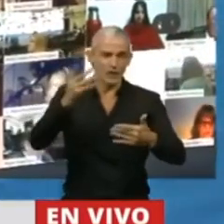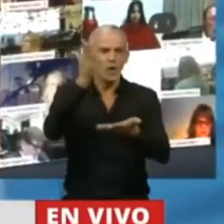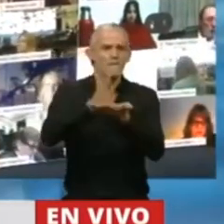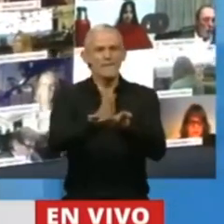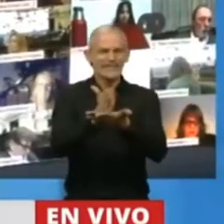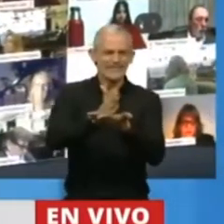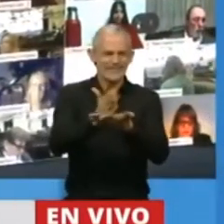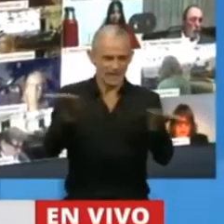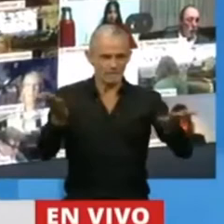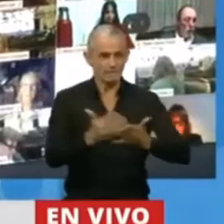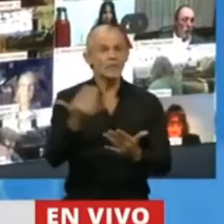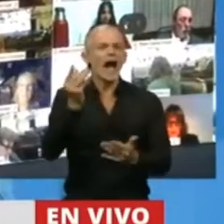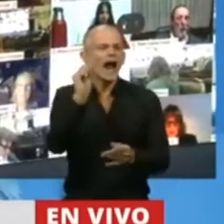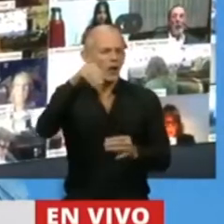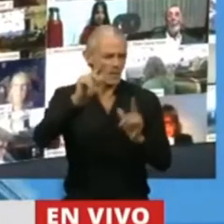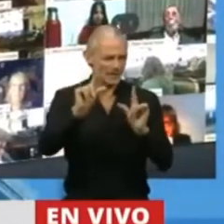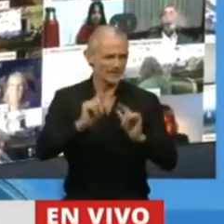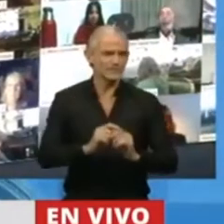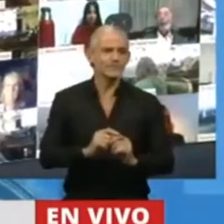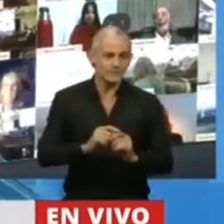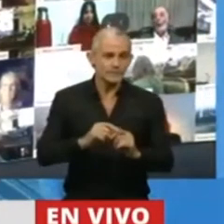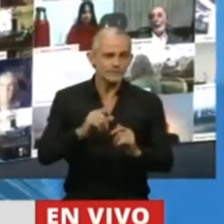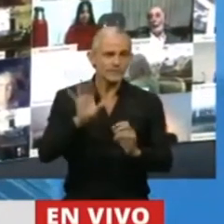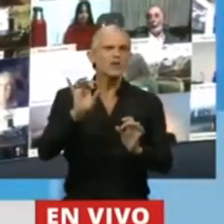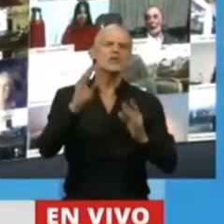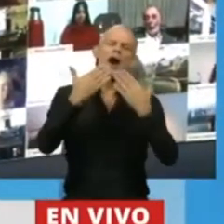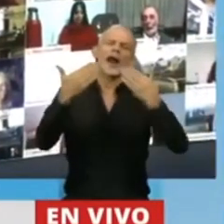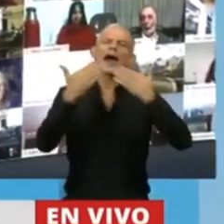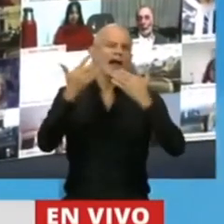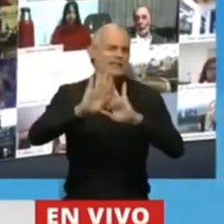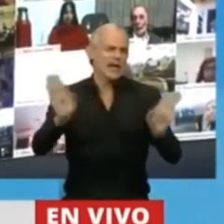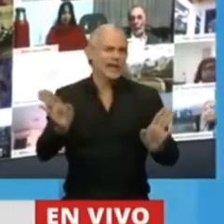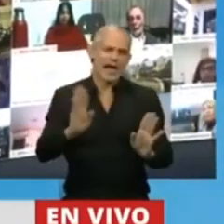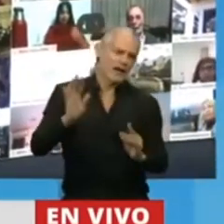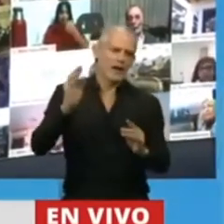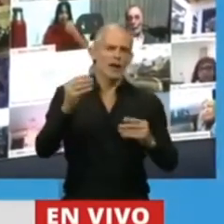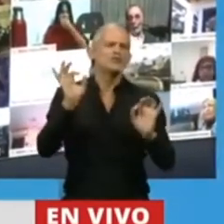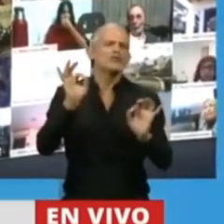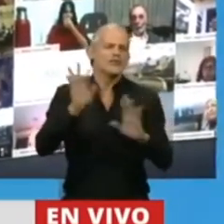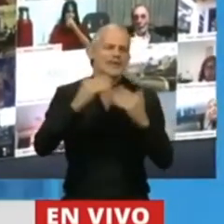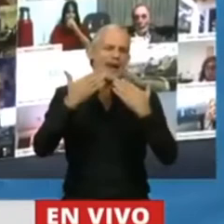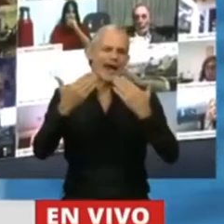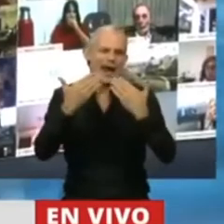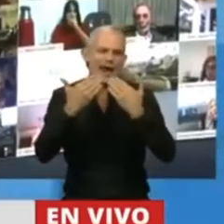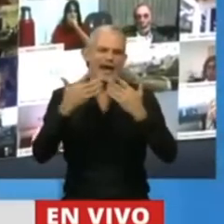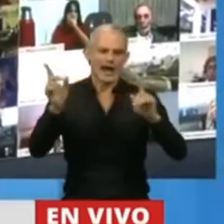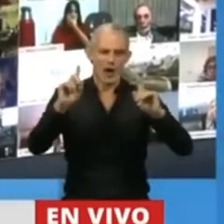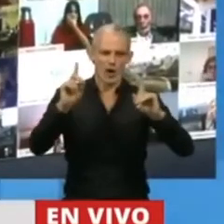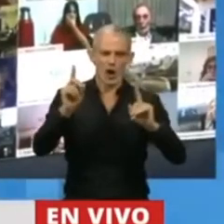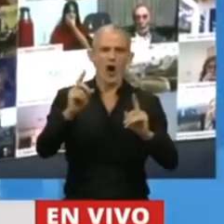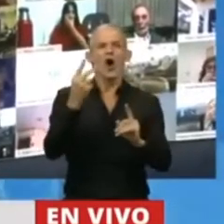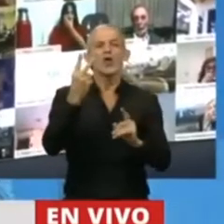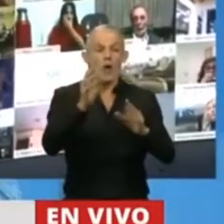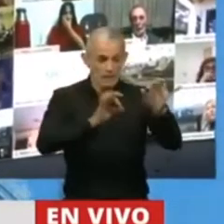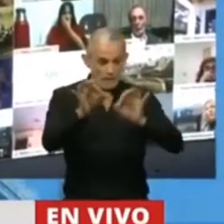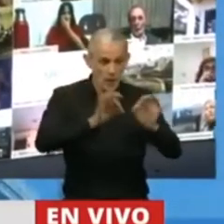aquí. Y tiene algo más, que no nos podemos quedar en el solo agradecimiento y en las bondades de los dos proyectos que estamos